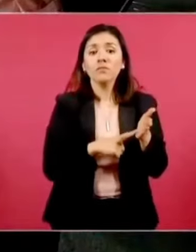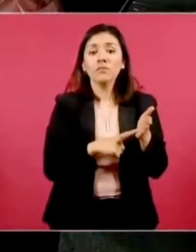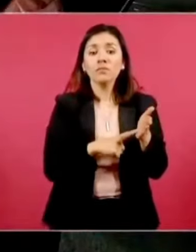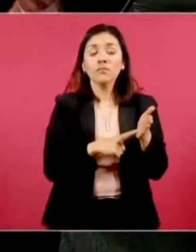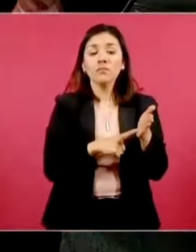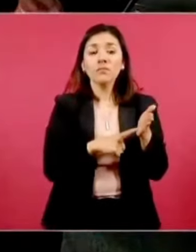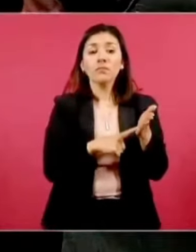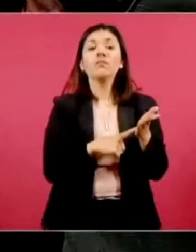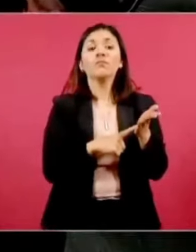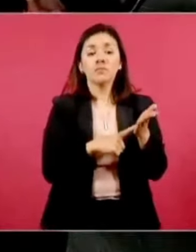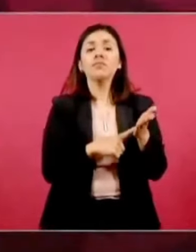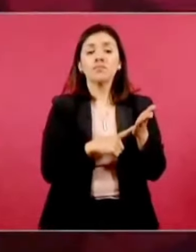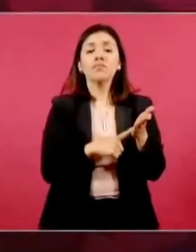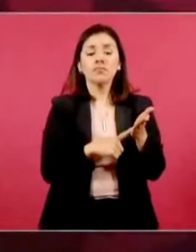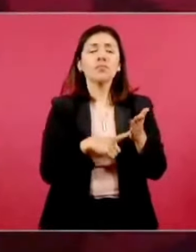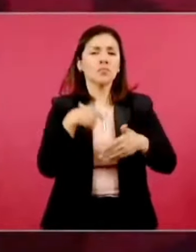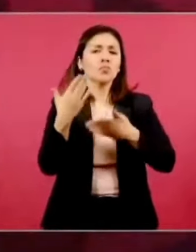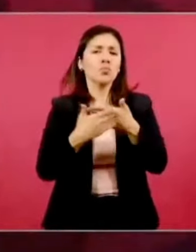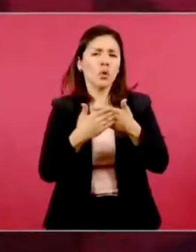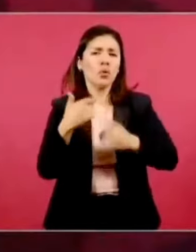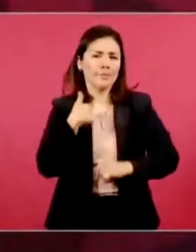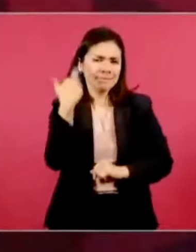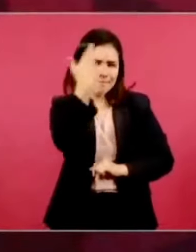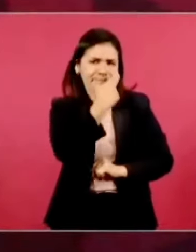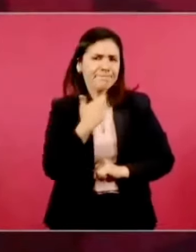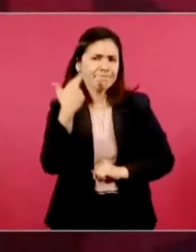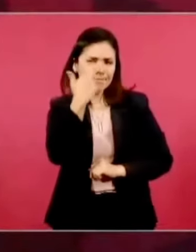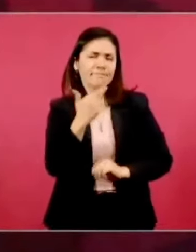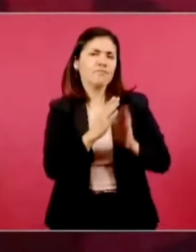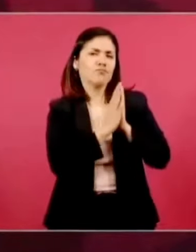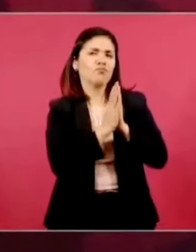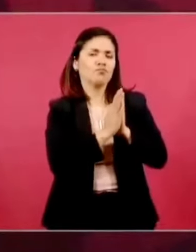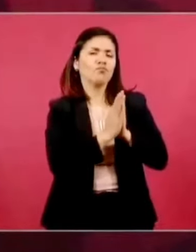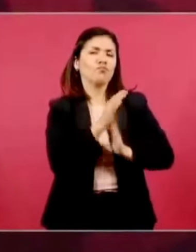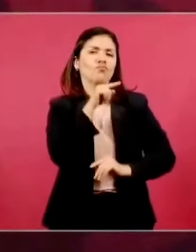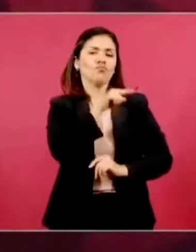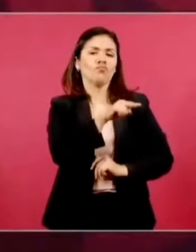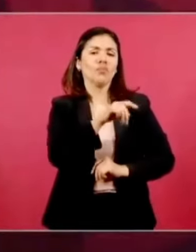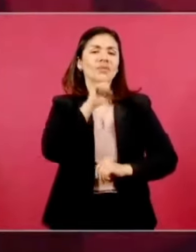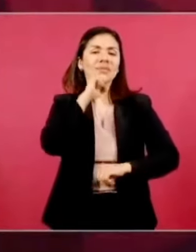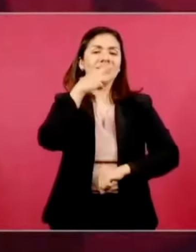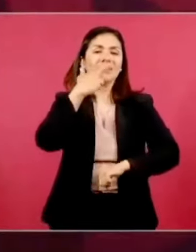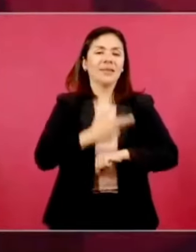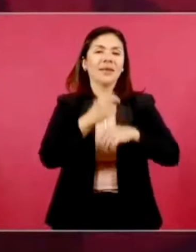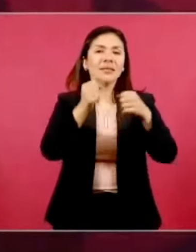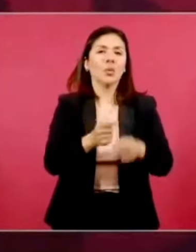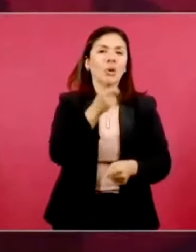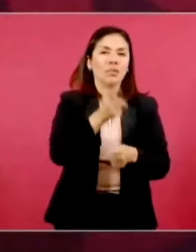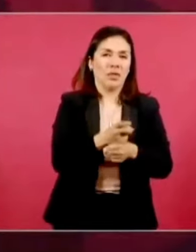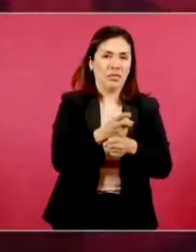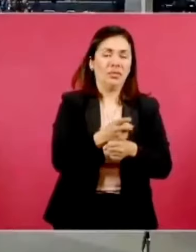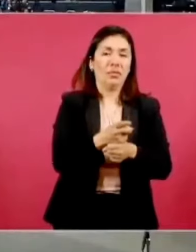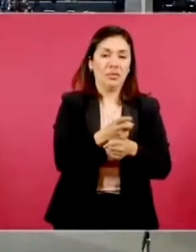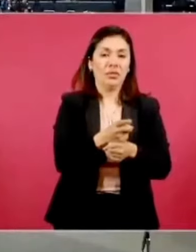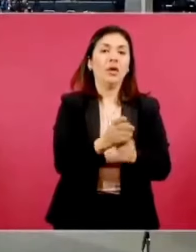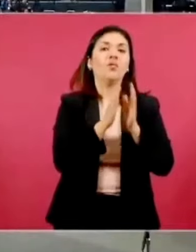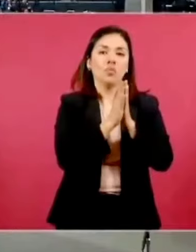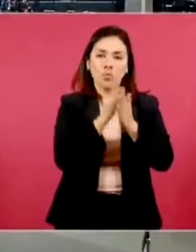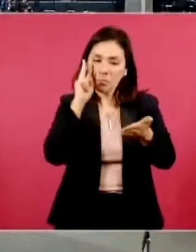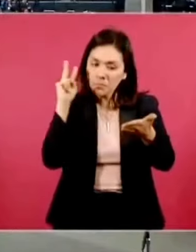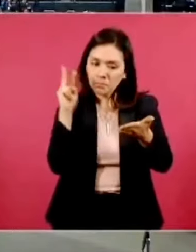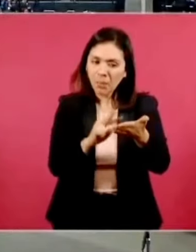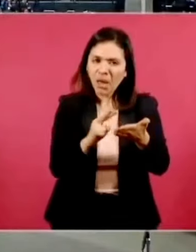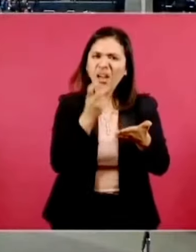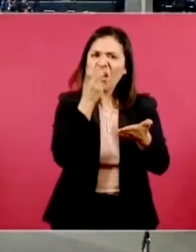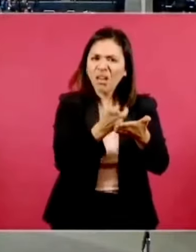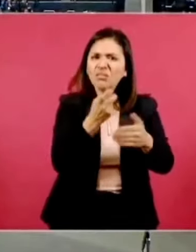Y sí, vamos a hacer una revisión. Le voy a pedir a la secretaria de Seguridad Pública que revise todos estos